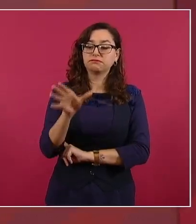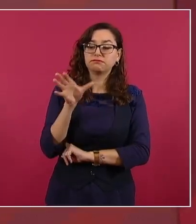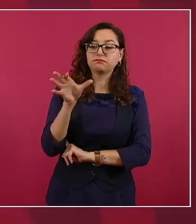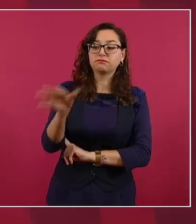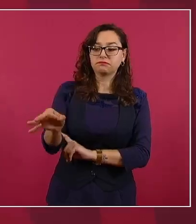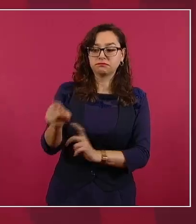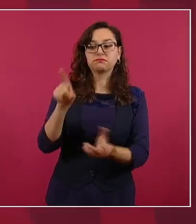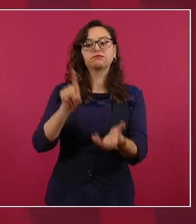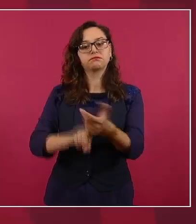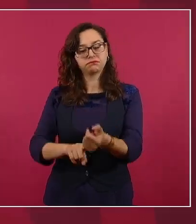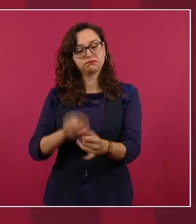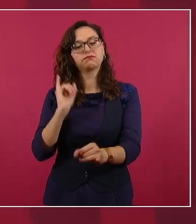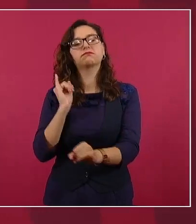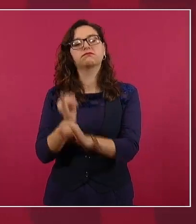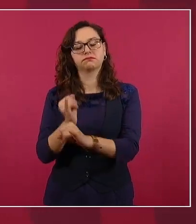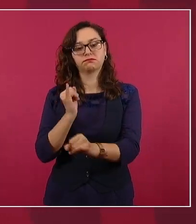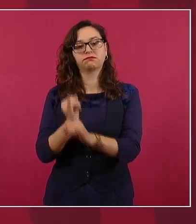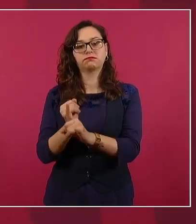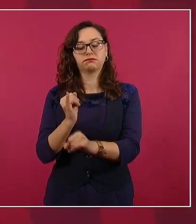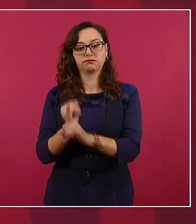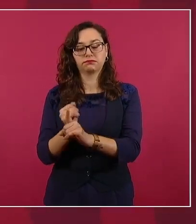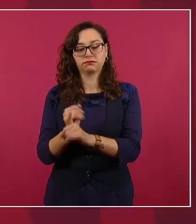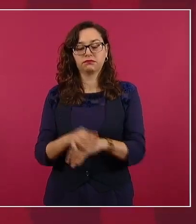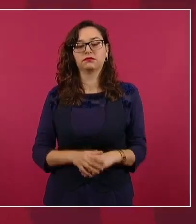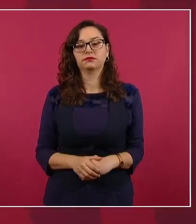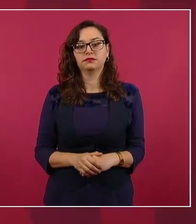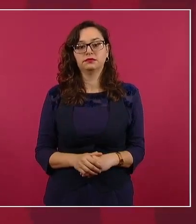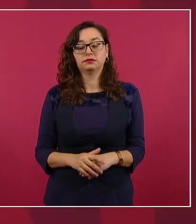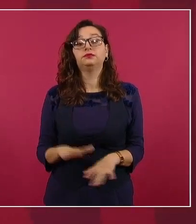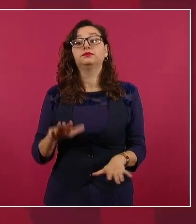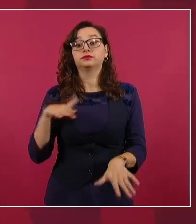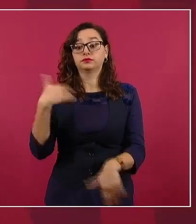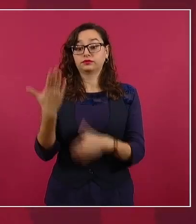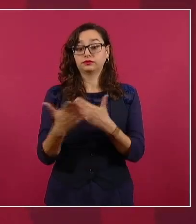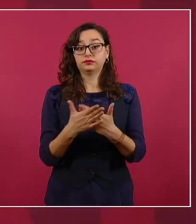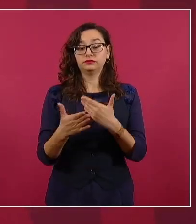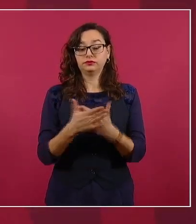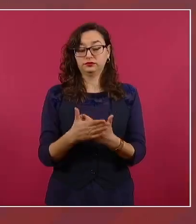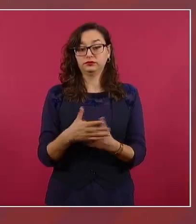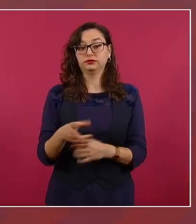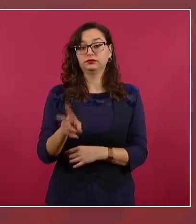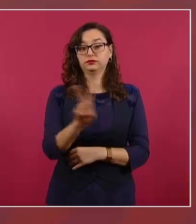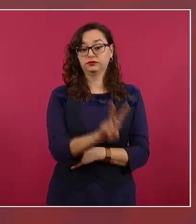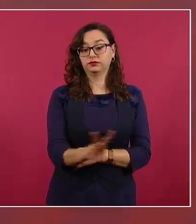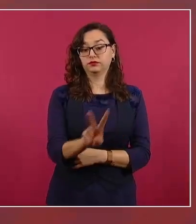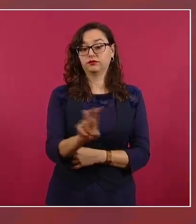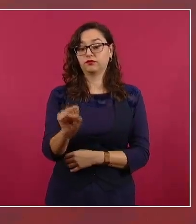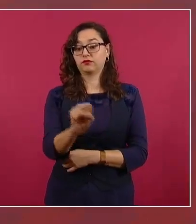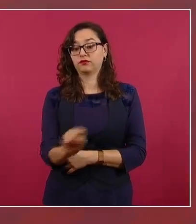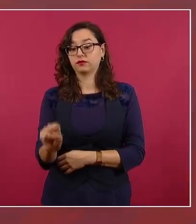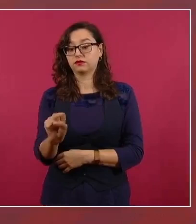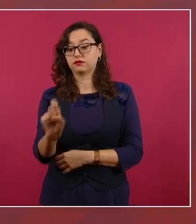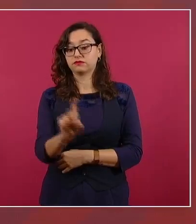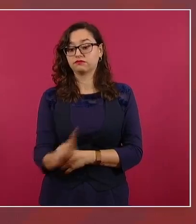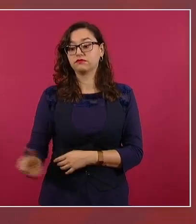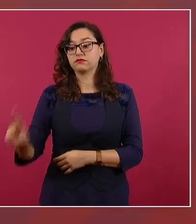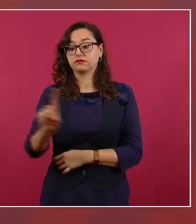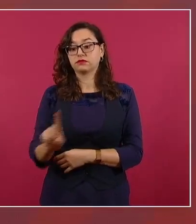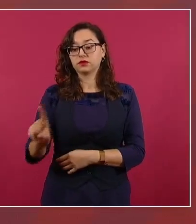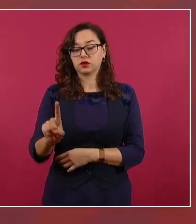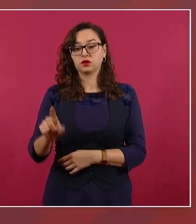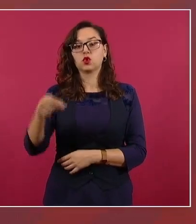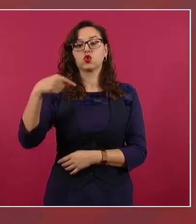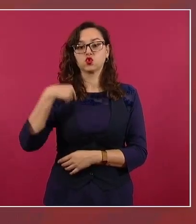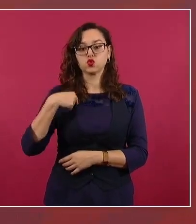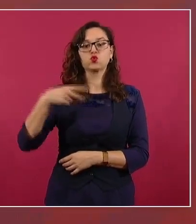viernes, sábado y domingo, voy a hacer una gira y me